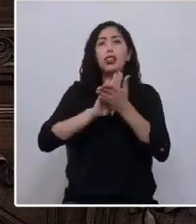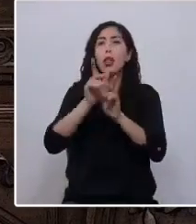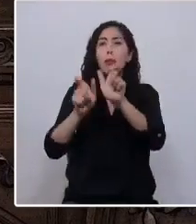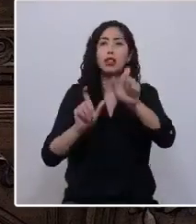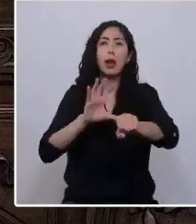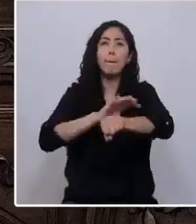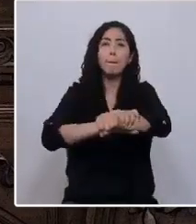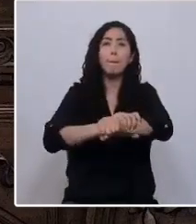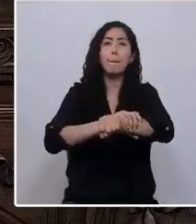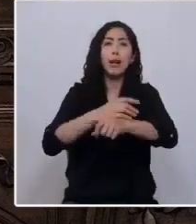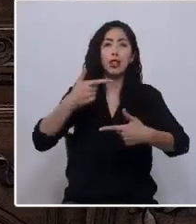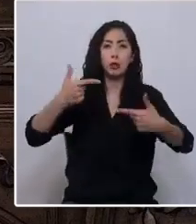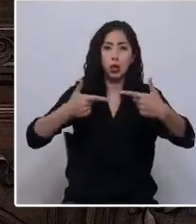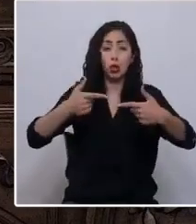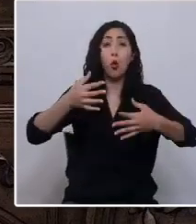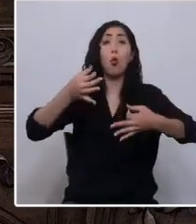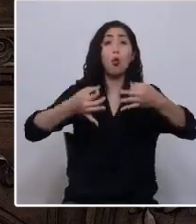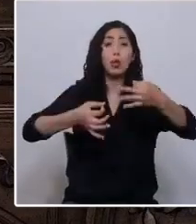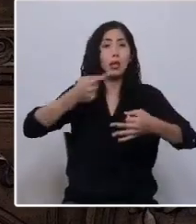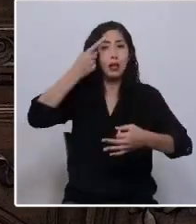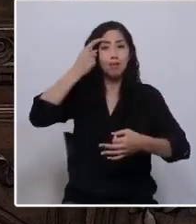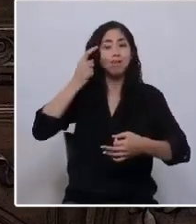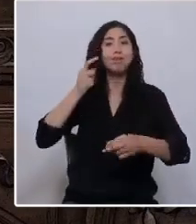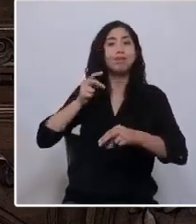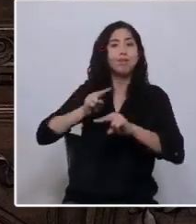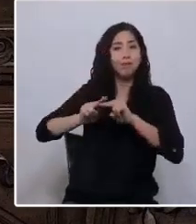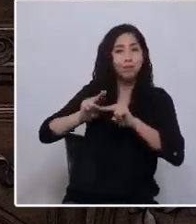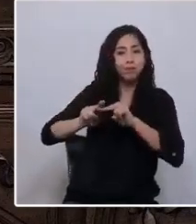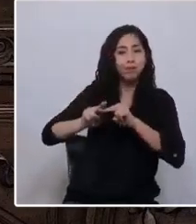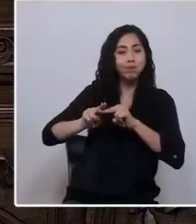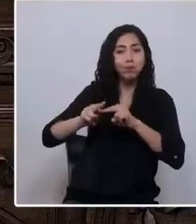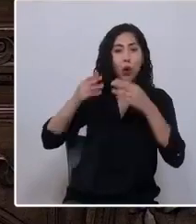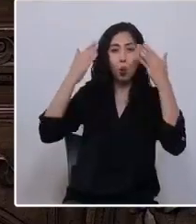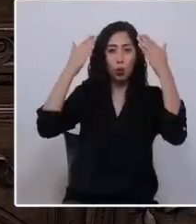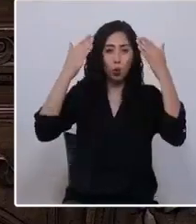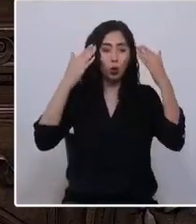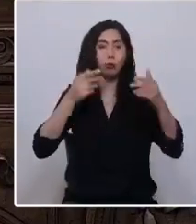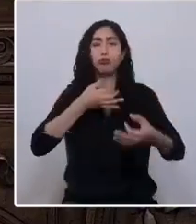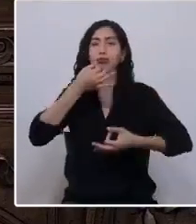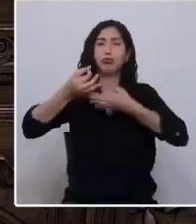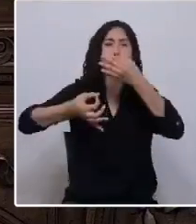justicia, reparación y garantía de no repetición. ¡Gracias!